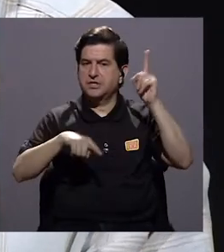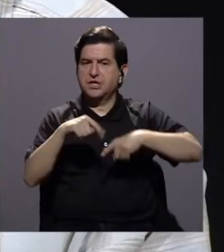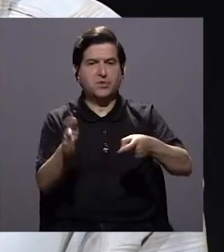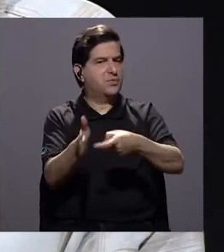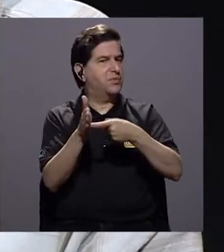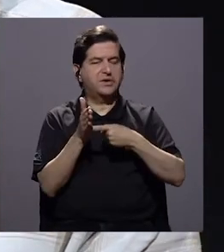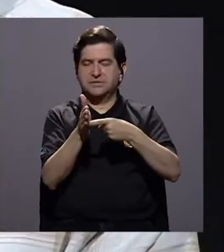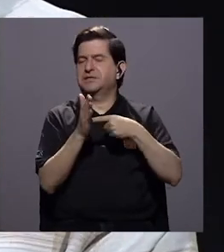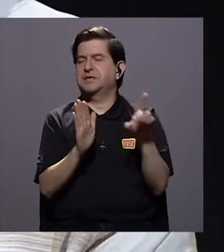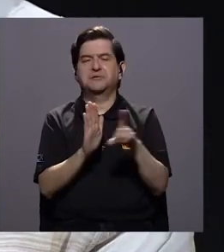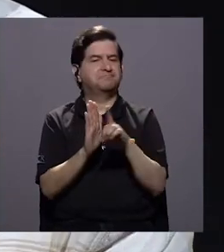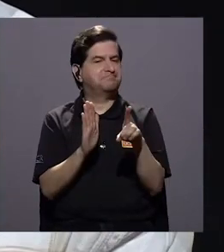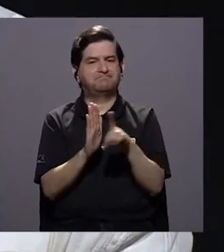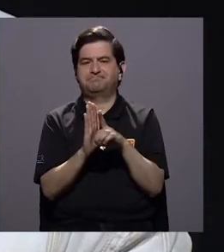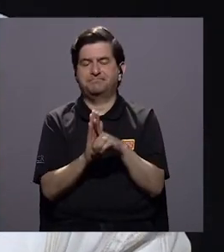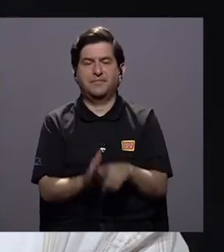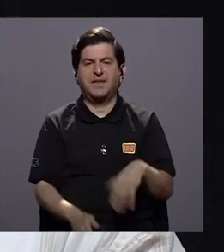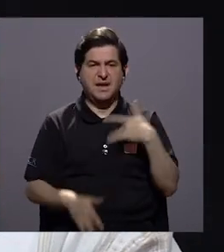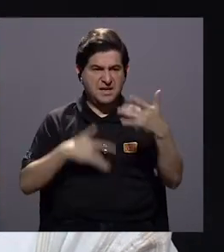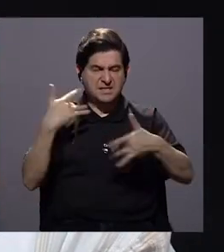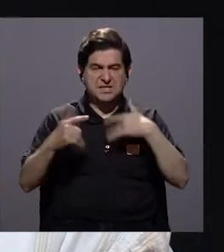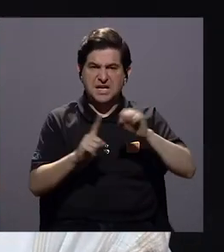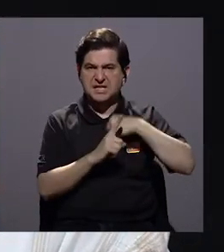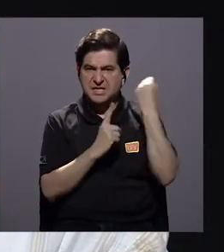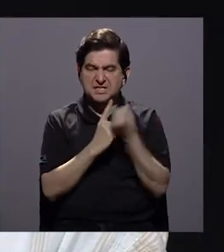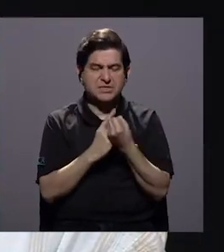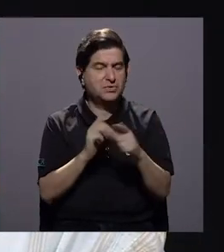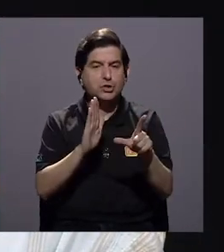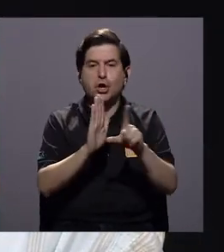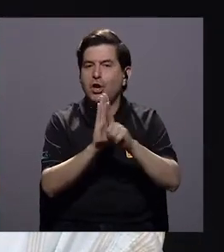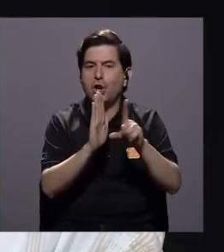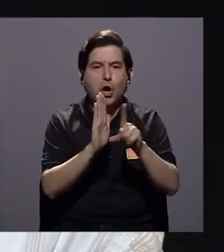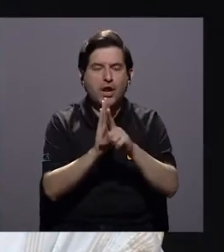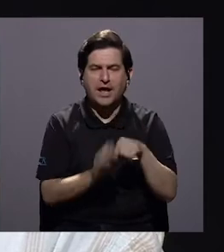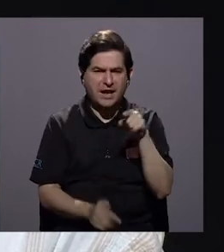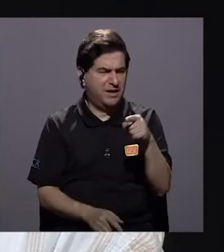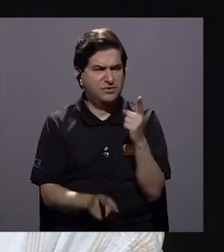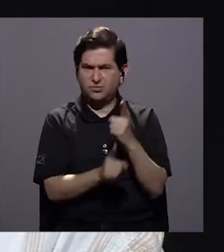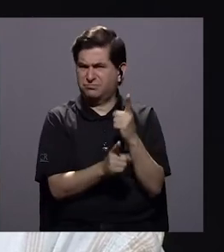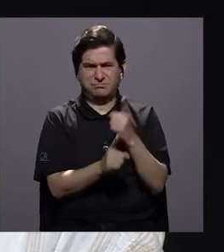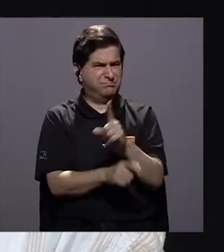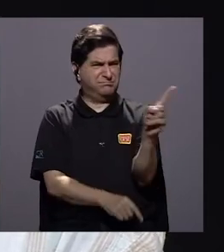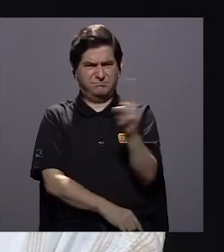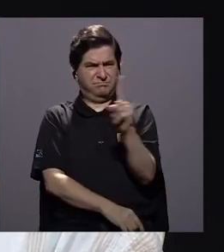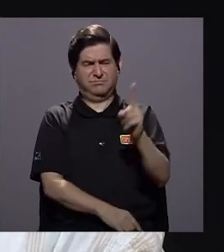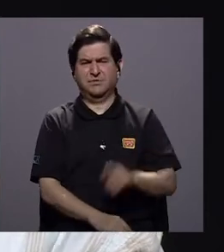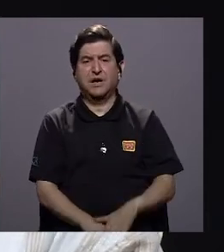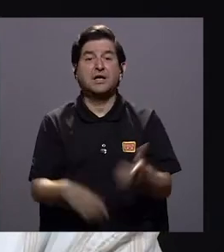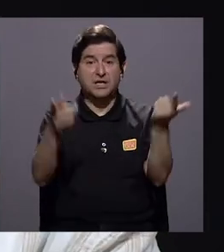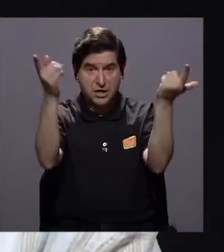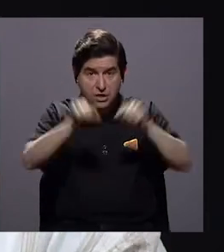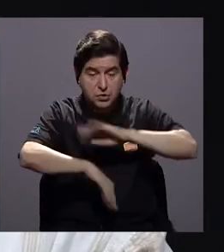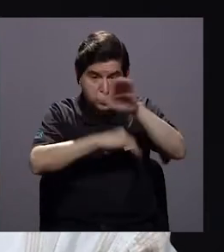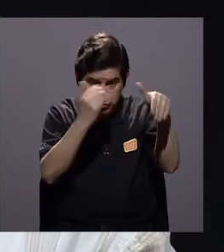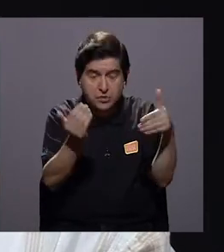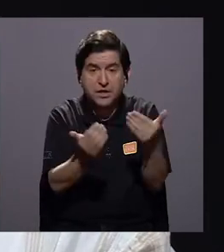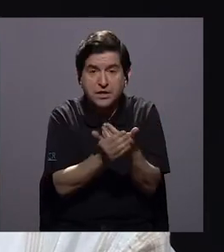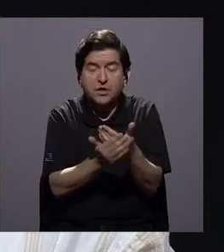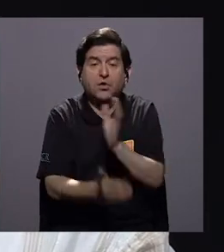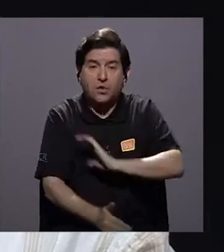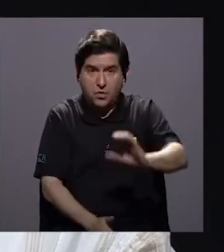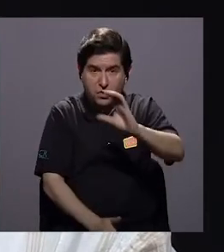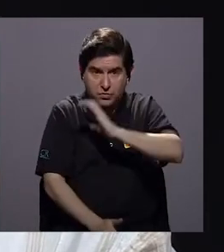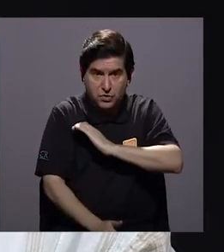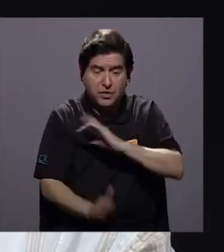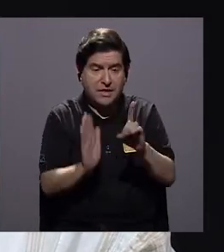que no puede exigir derechos, porque sienten que está en condición ilegal y no está en condición ilegal. Y eso sucede con todas las